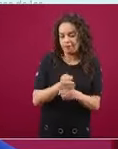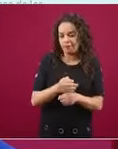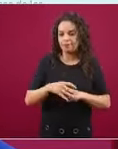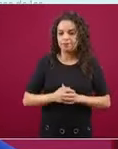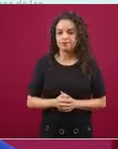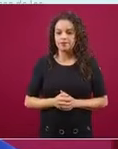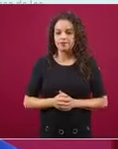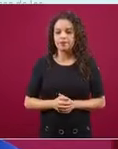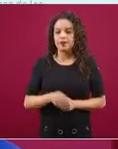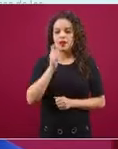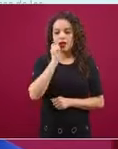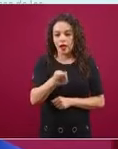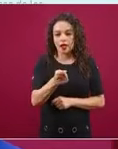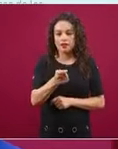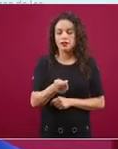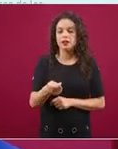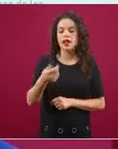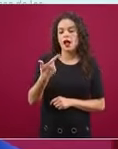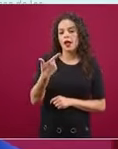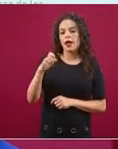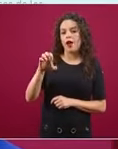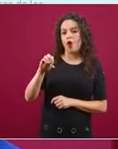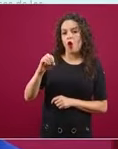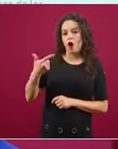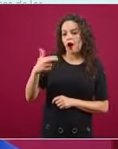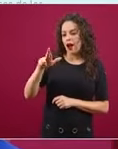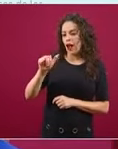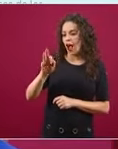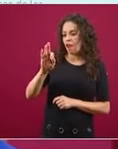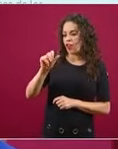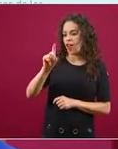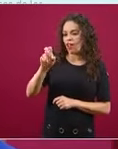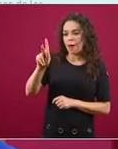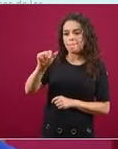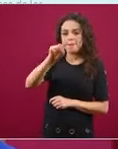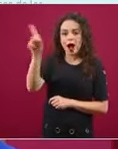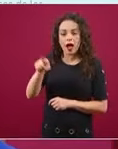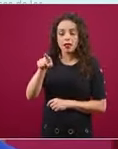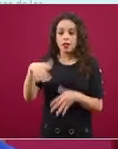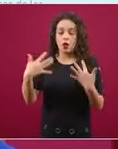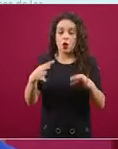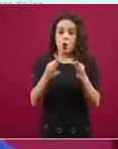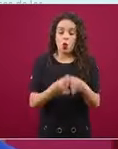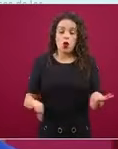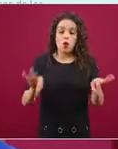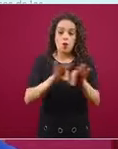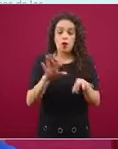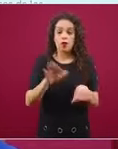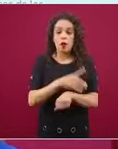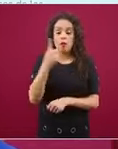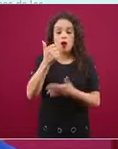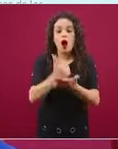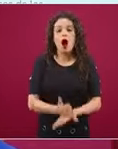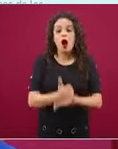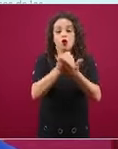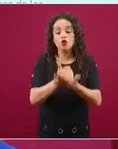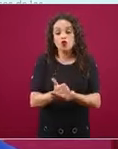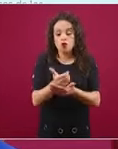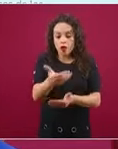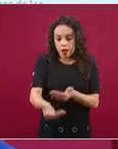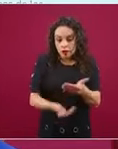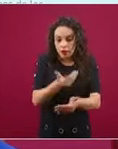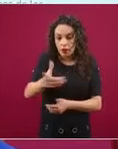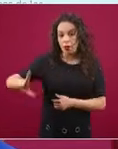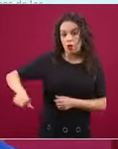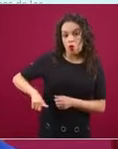nosotros tenemos un instrumento que está ayudando a servidores y servidoras públicas que trabajan en